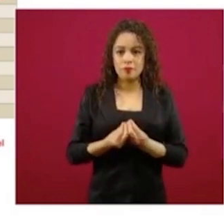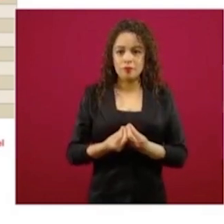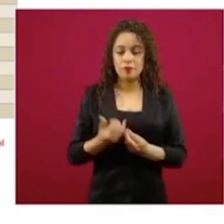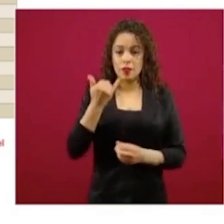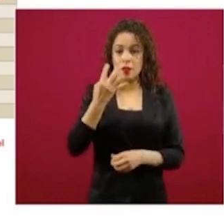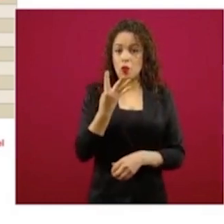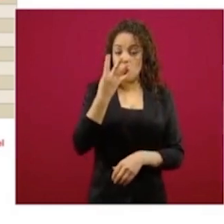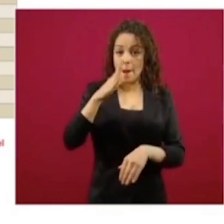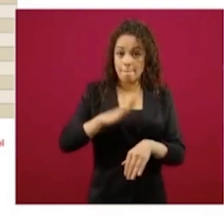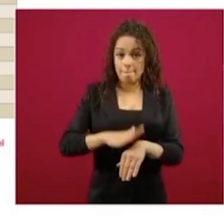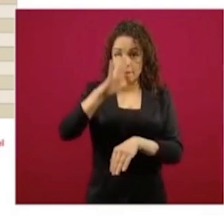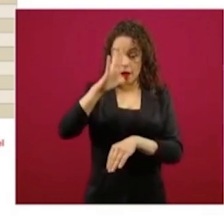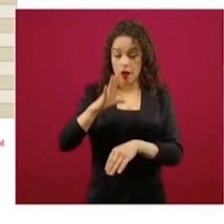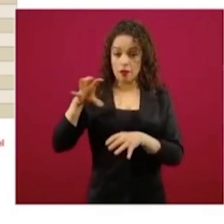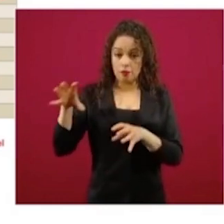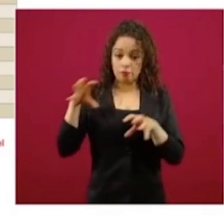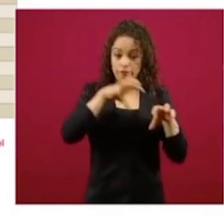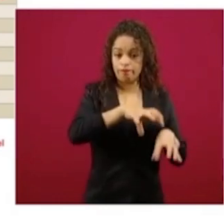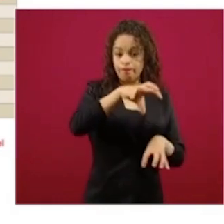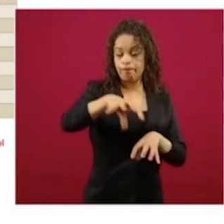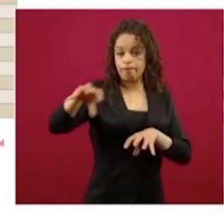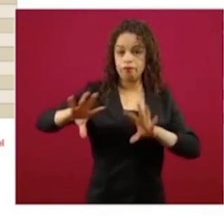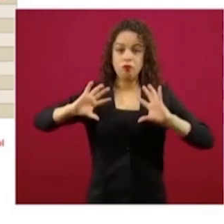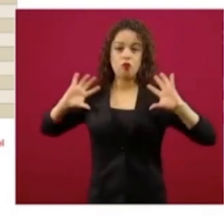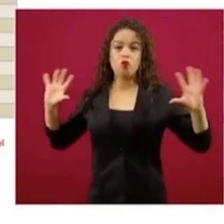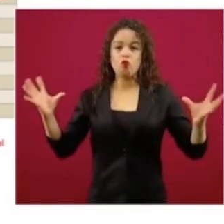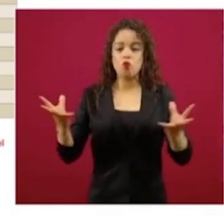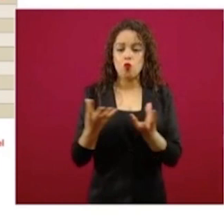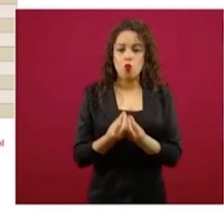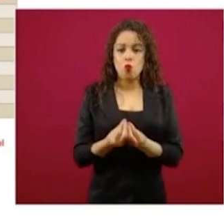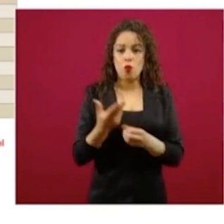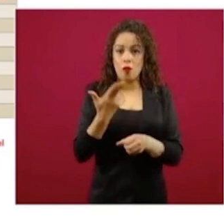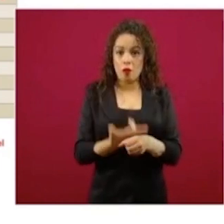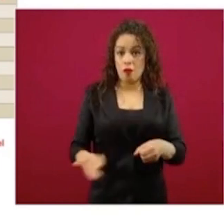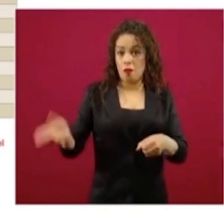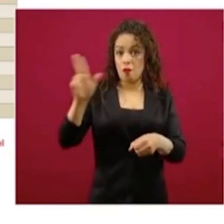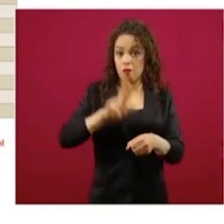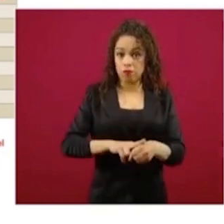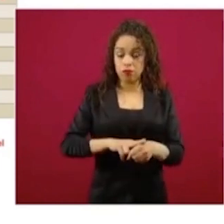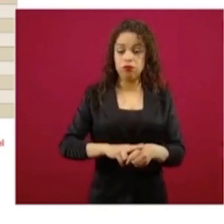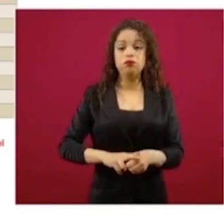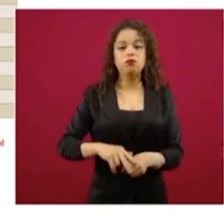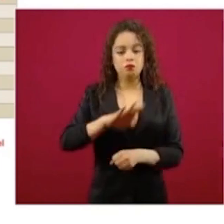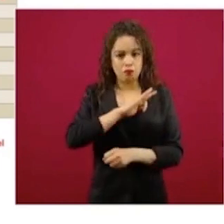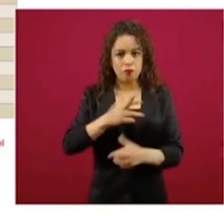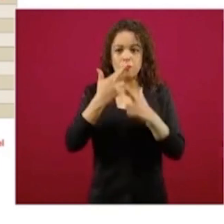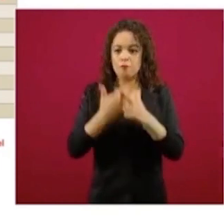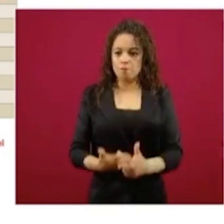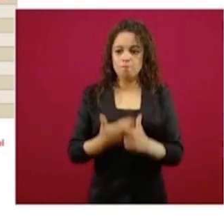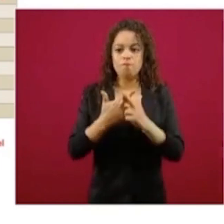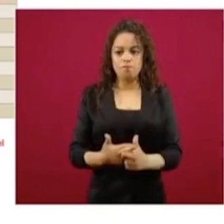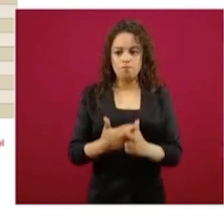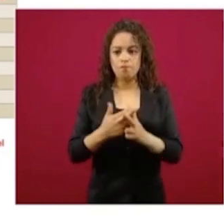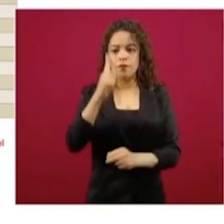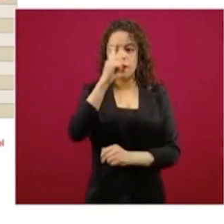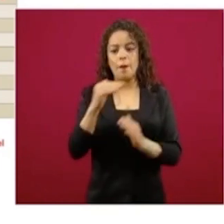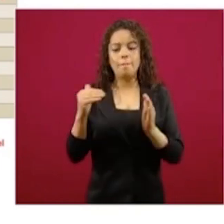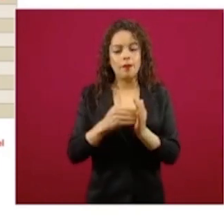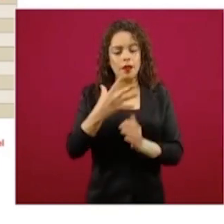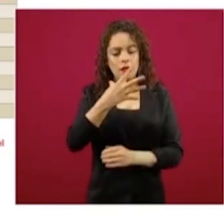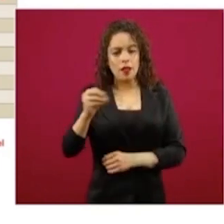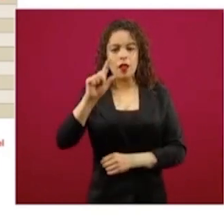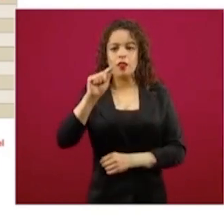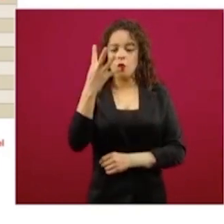cuatro unidades operativas, tenemos un total de hospitalización, de posibilidades de hospitalización de mil 574